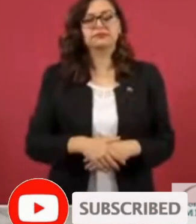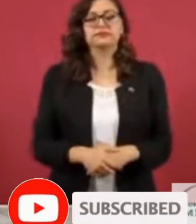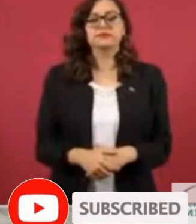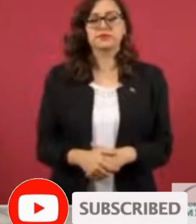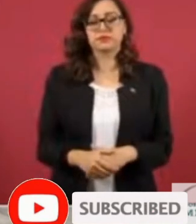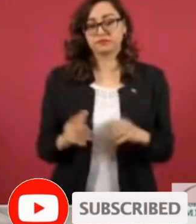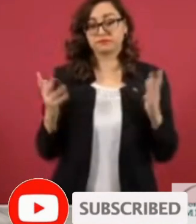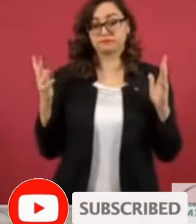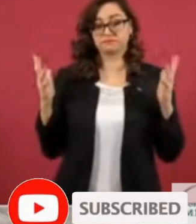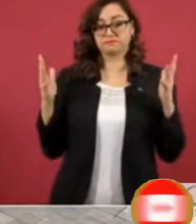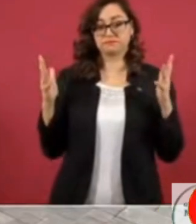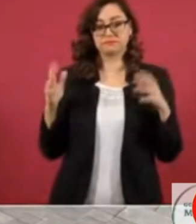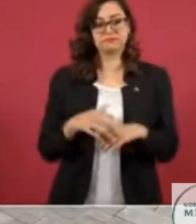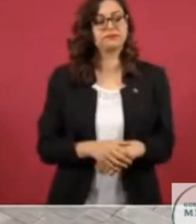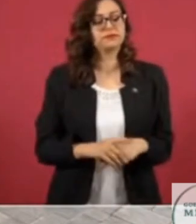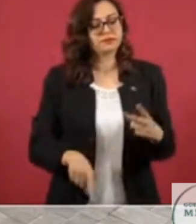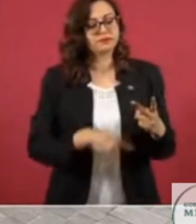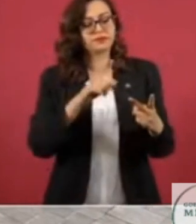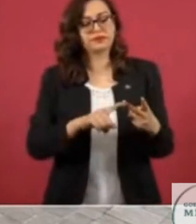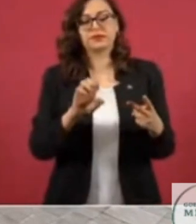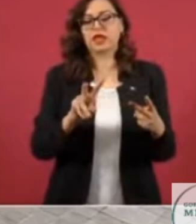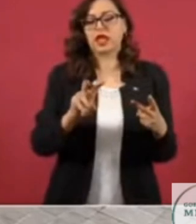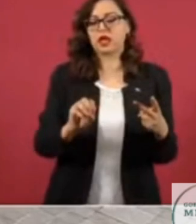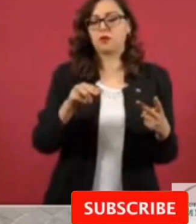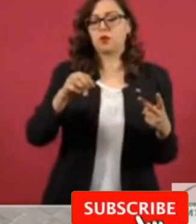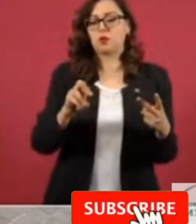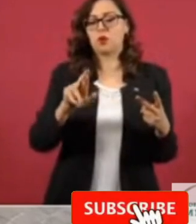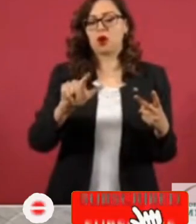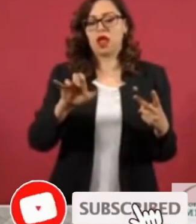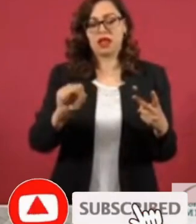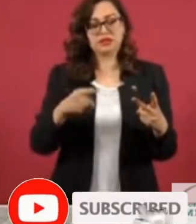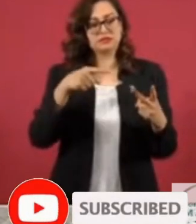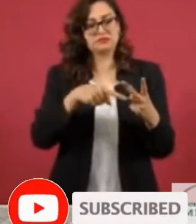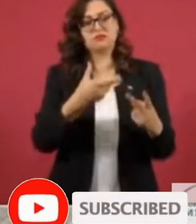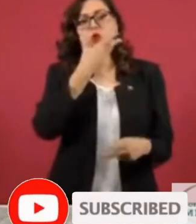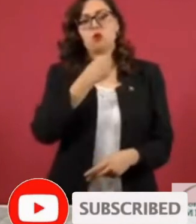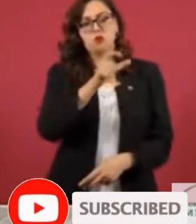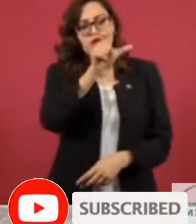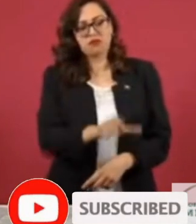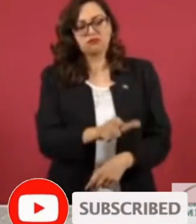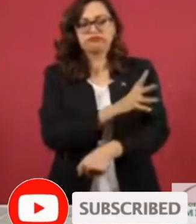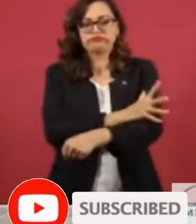de Evo Morales, honesto y valiente luchador social,